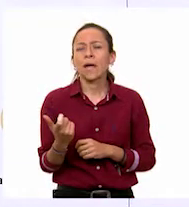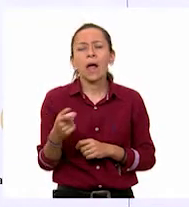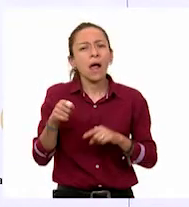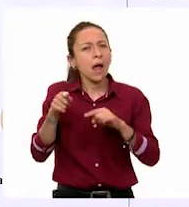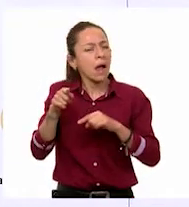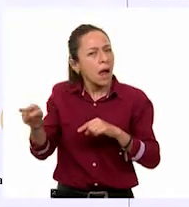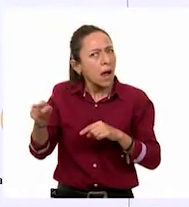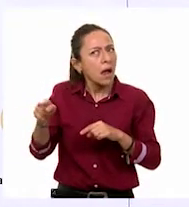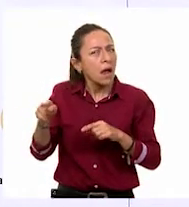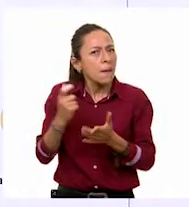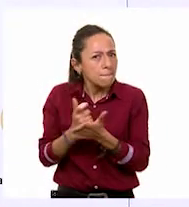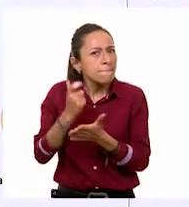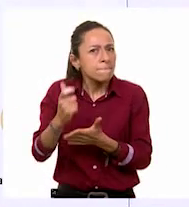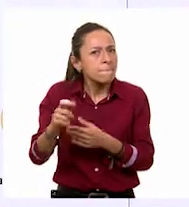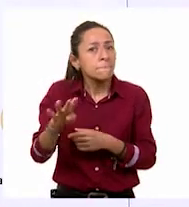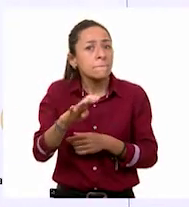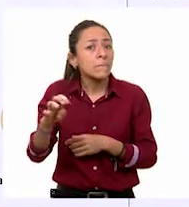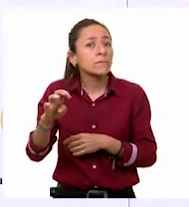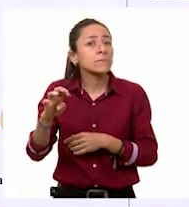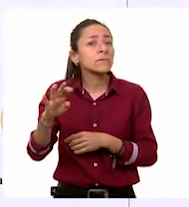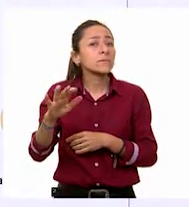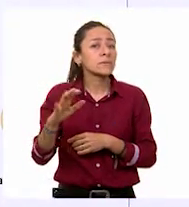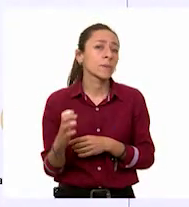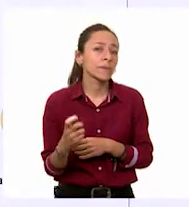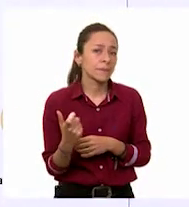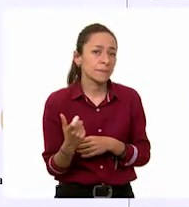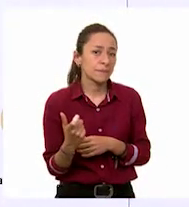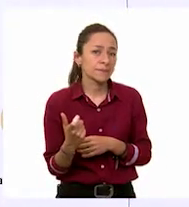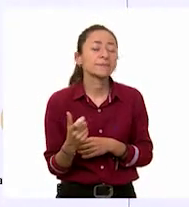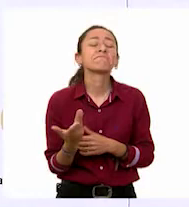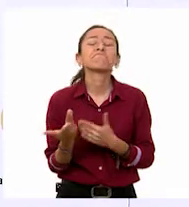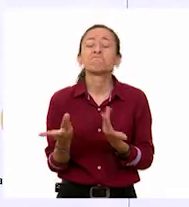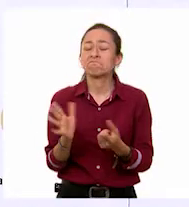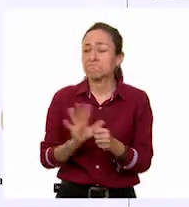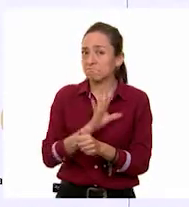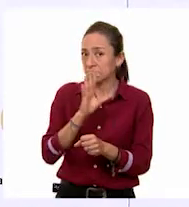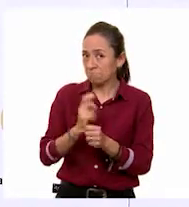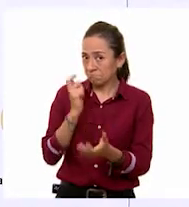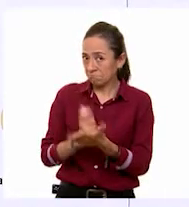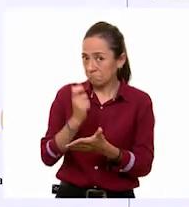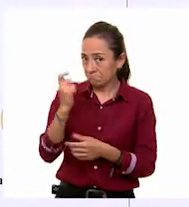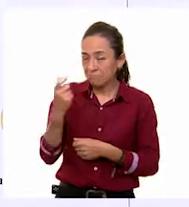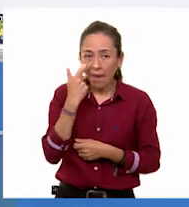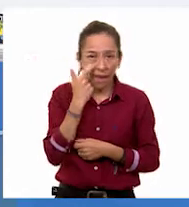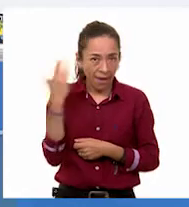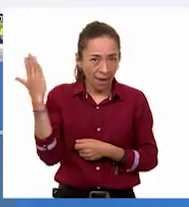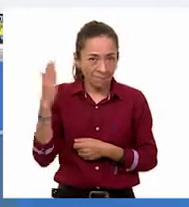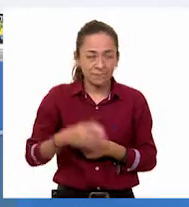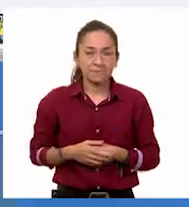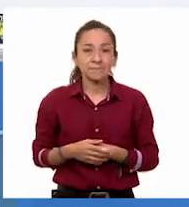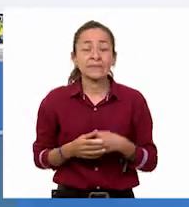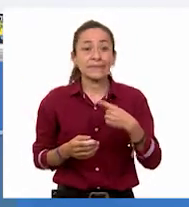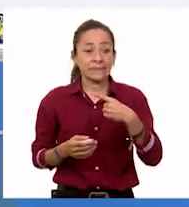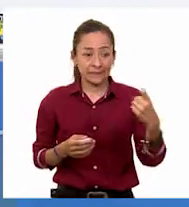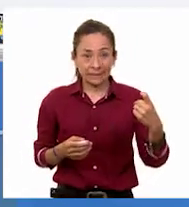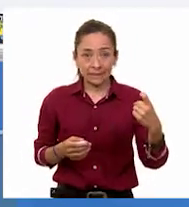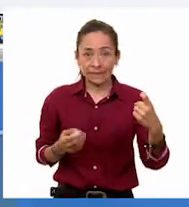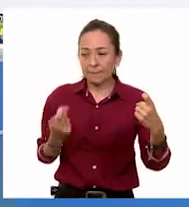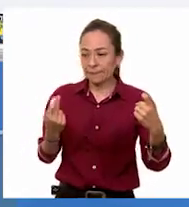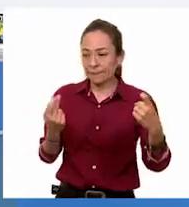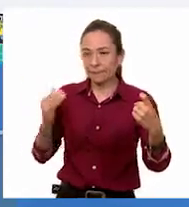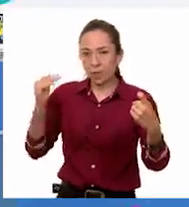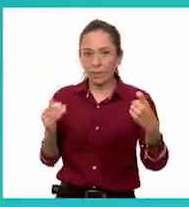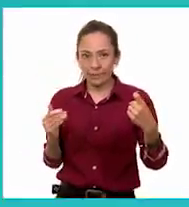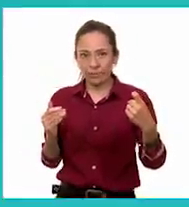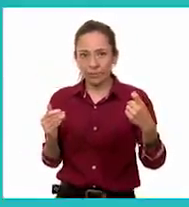se pagarían 450 pesos en total, maestro. Veamos nuestra tabla. Si por cada 100 pesos descuentan 25